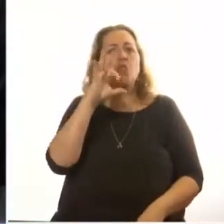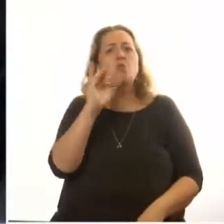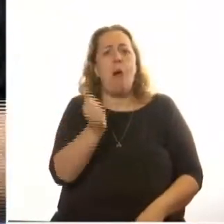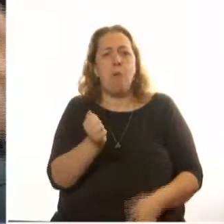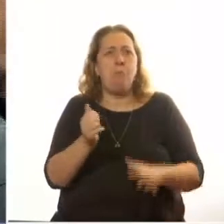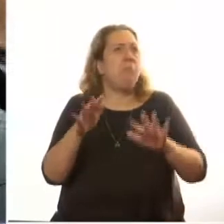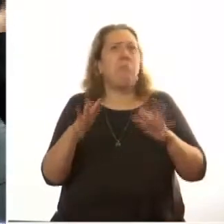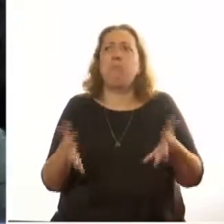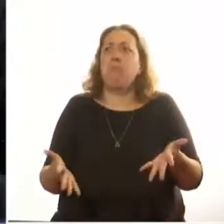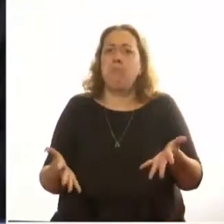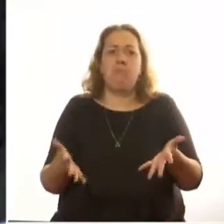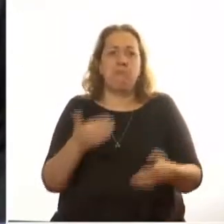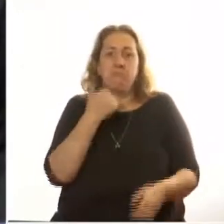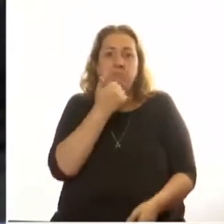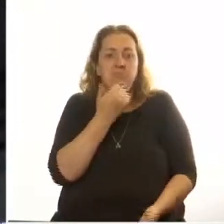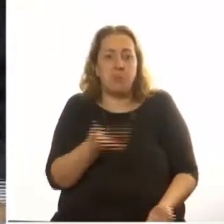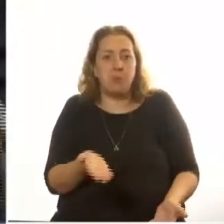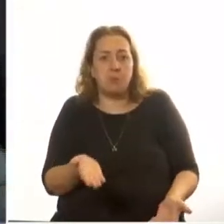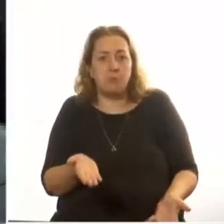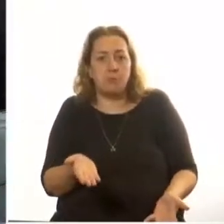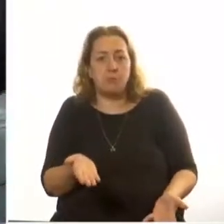No sabían lo que era.